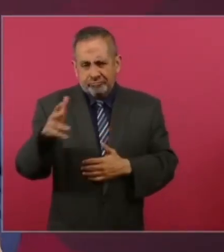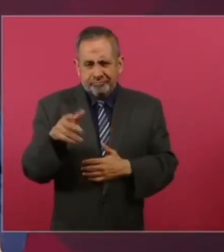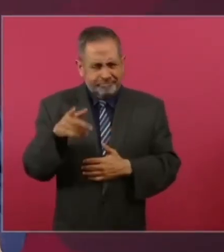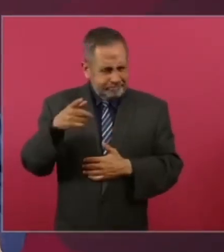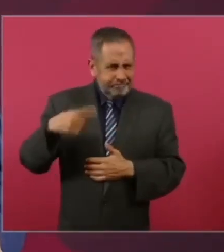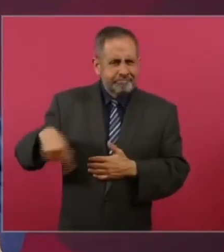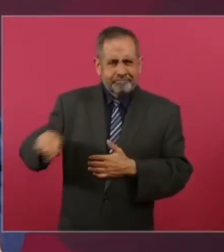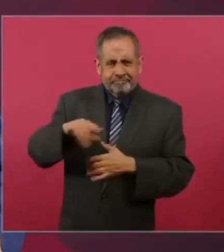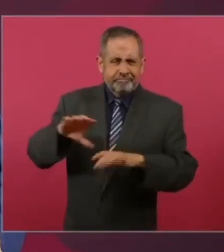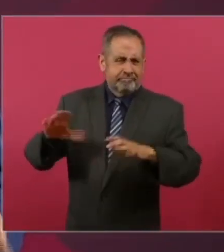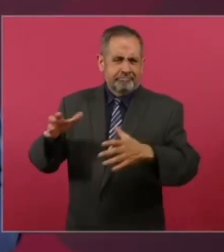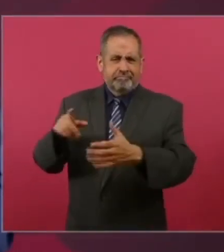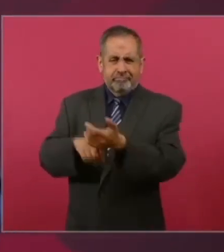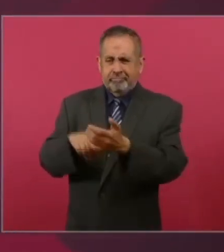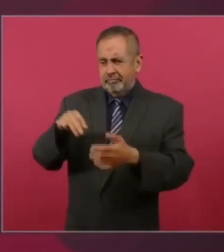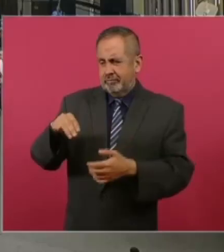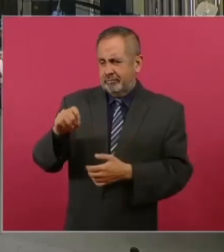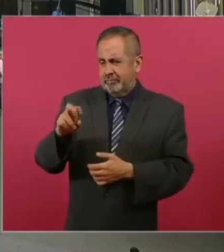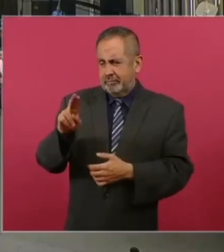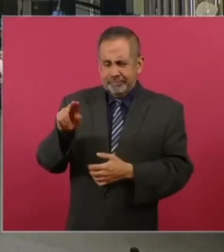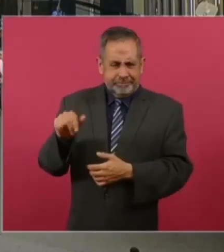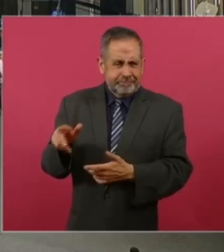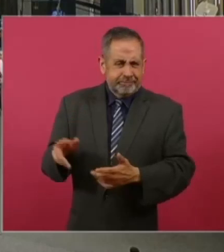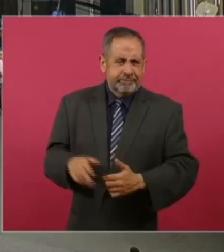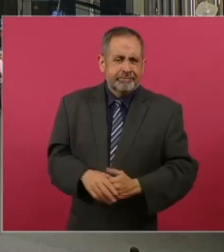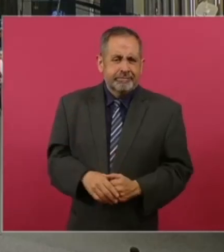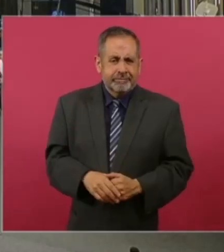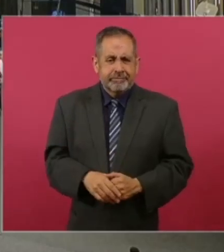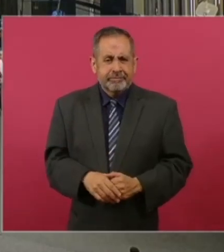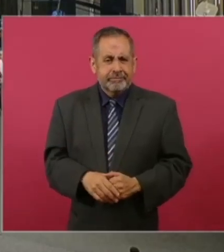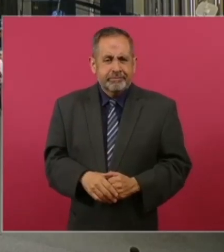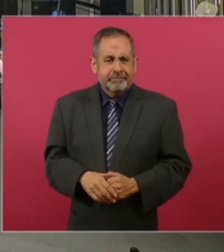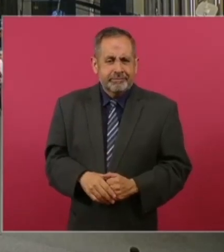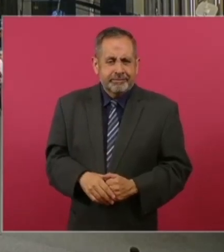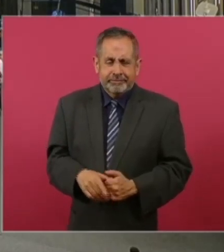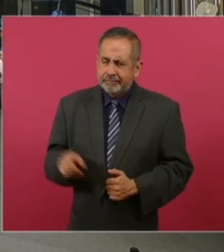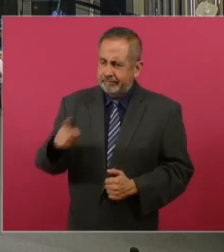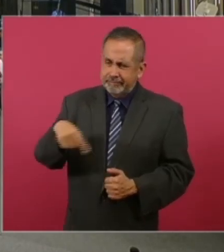muy importante.